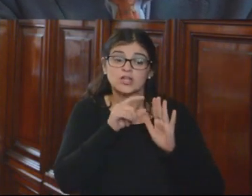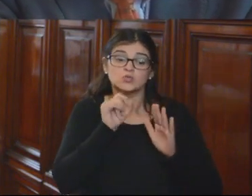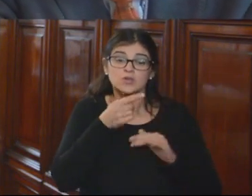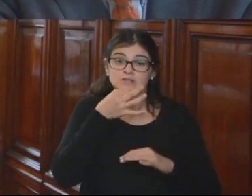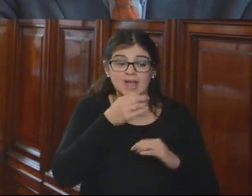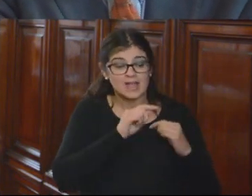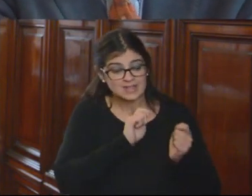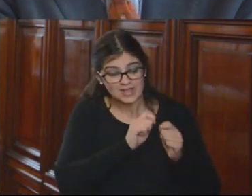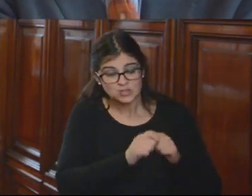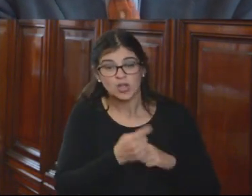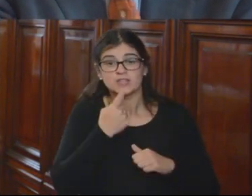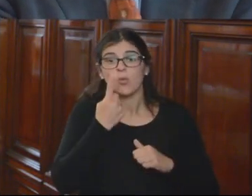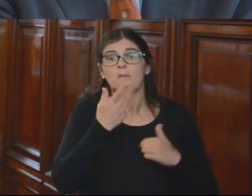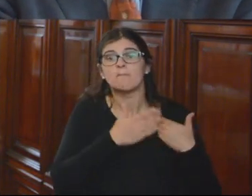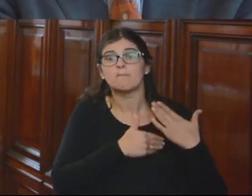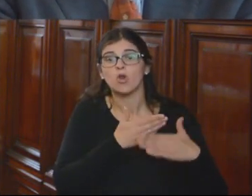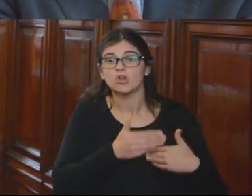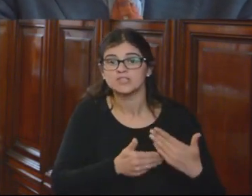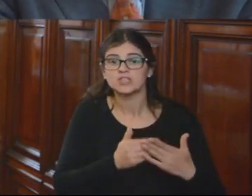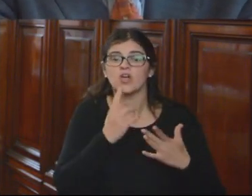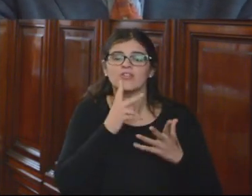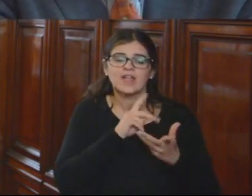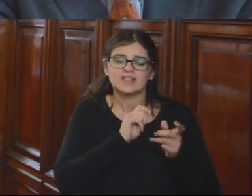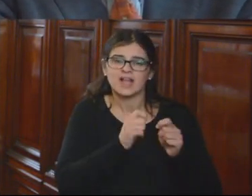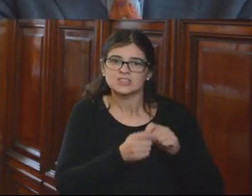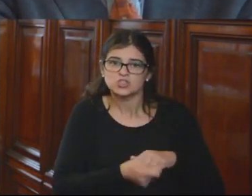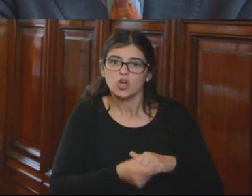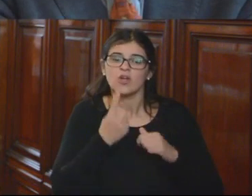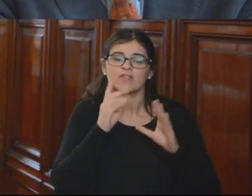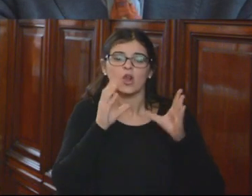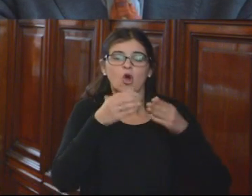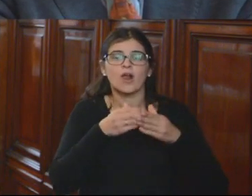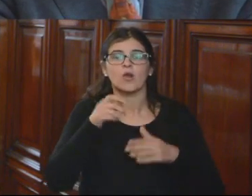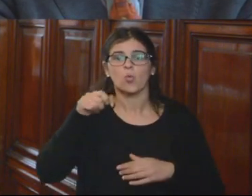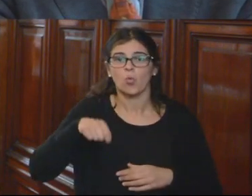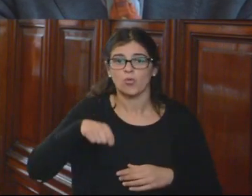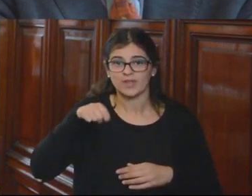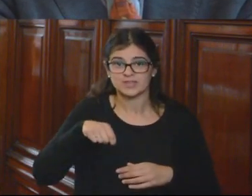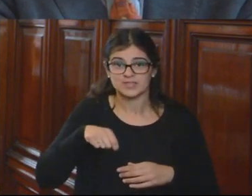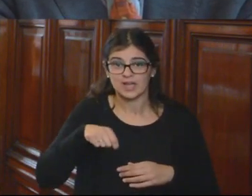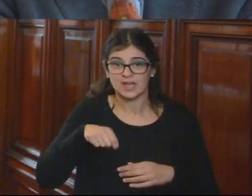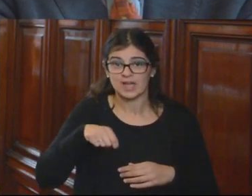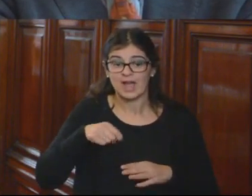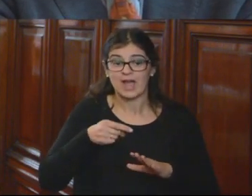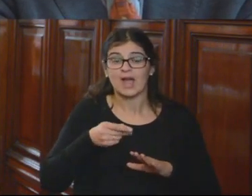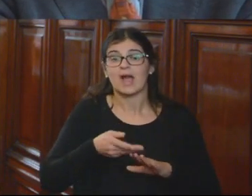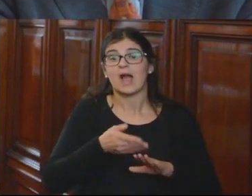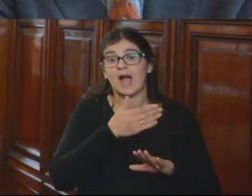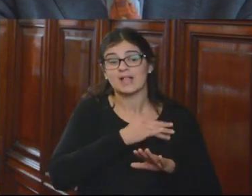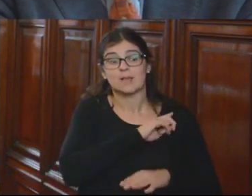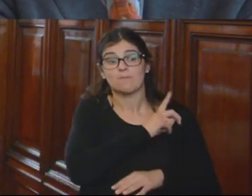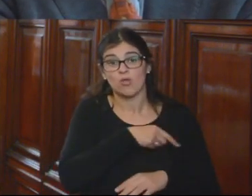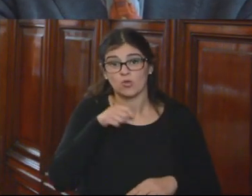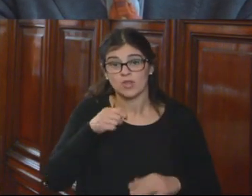transitoria, estableció un proceso de transición del órgano judicial, antes era Poder Judicial,